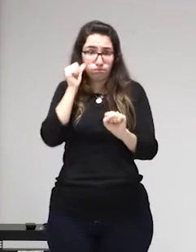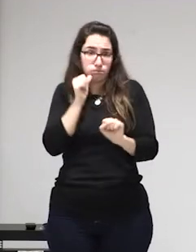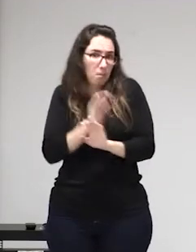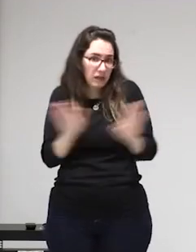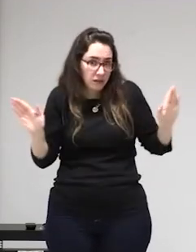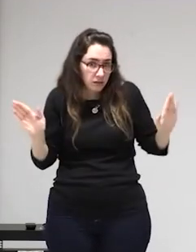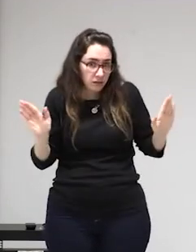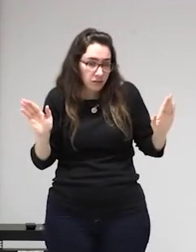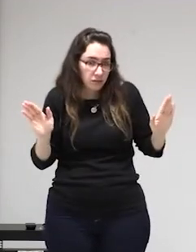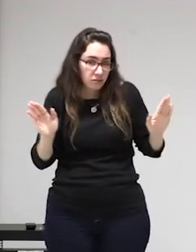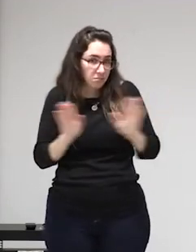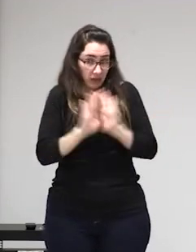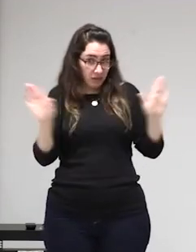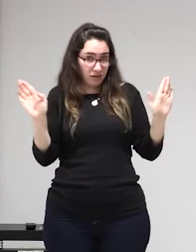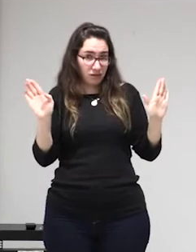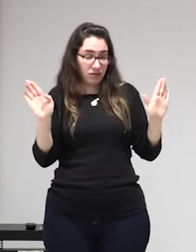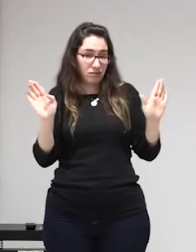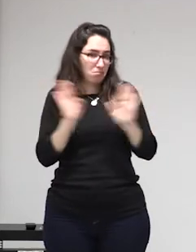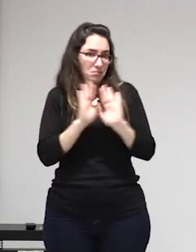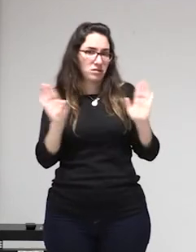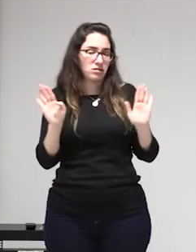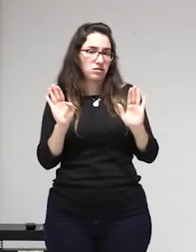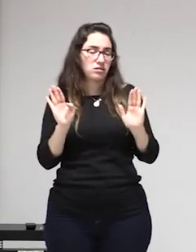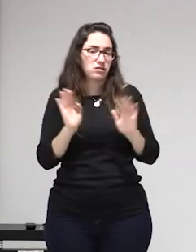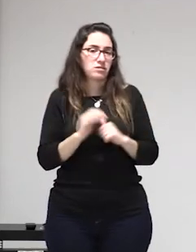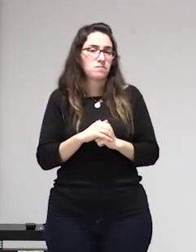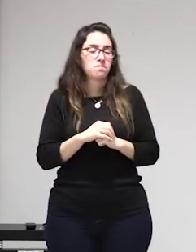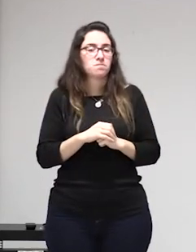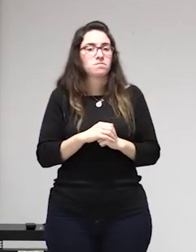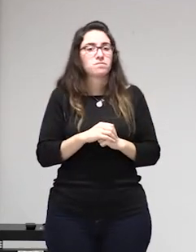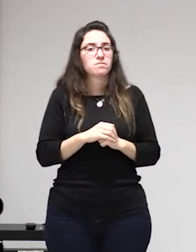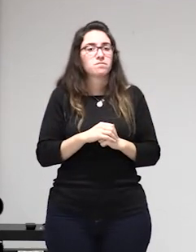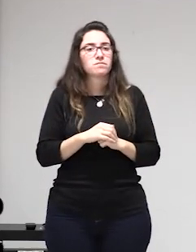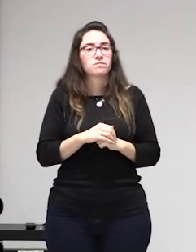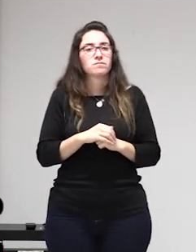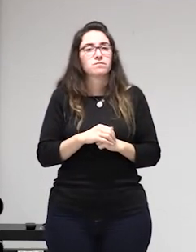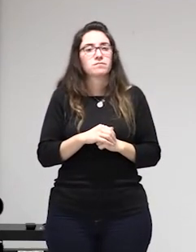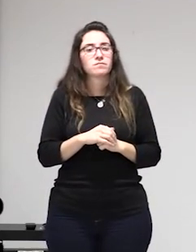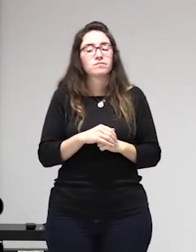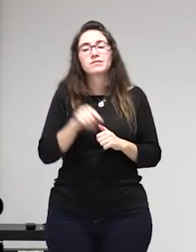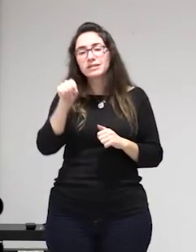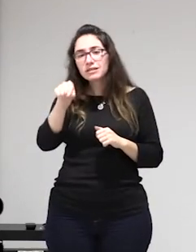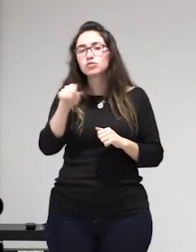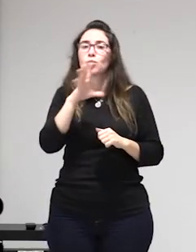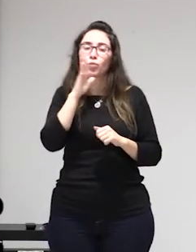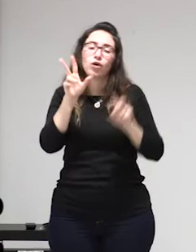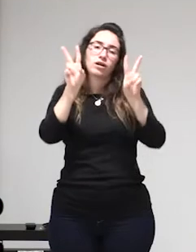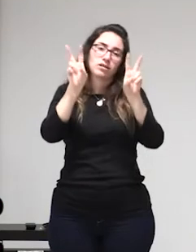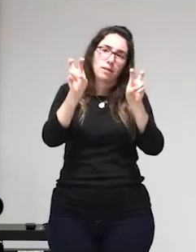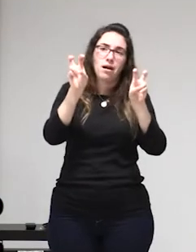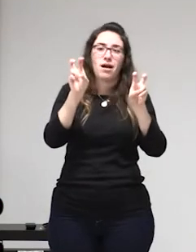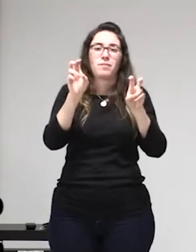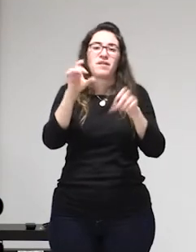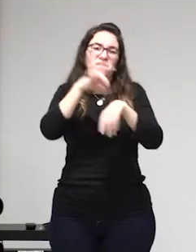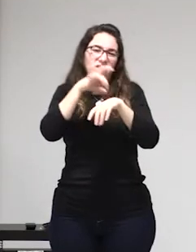que ejercen la prostitución vale a ver empecemos por la salud física yo desde el abolicionismo escucho que si la